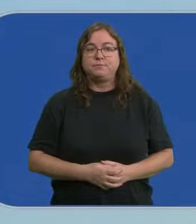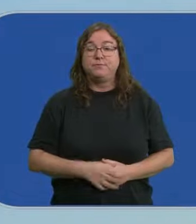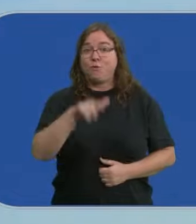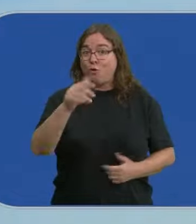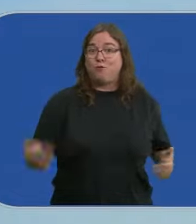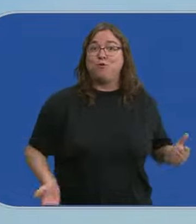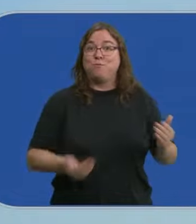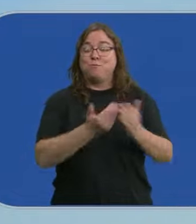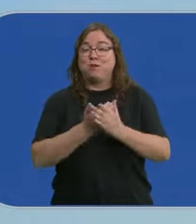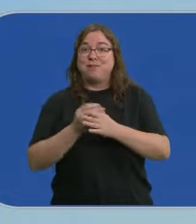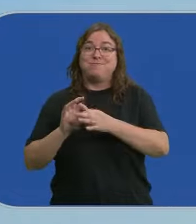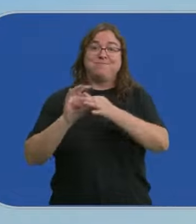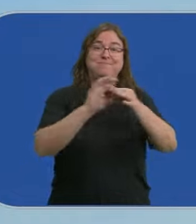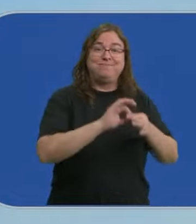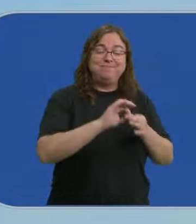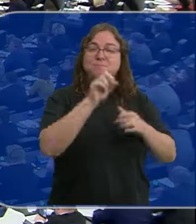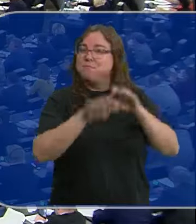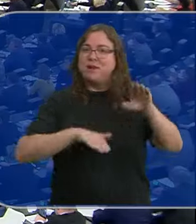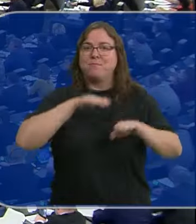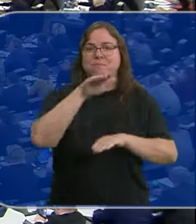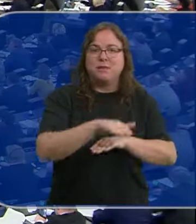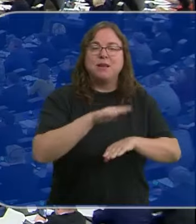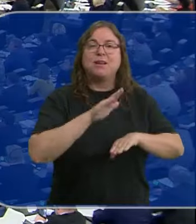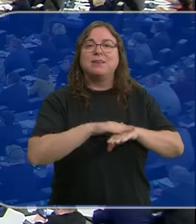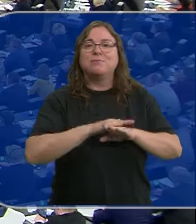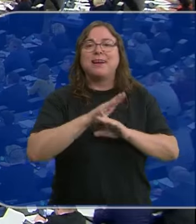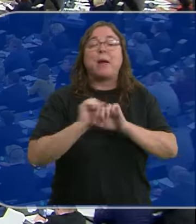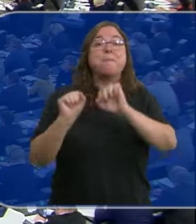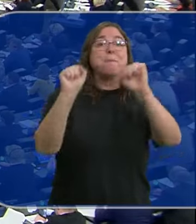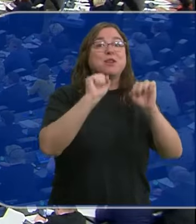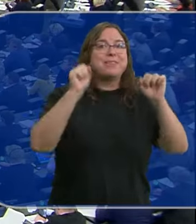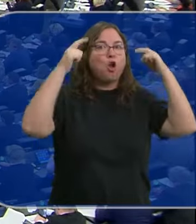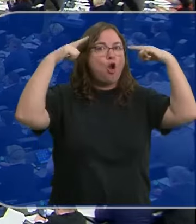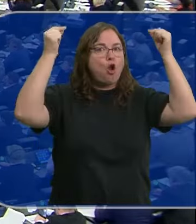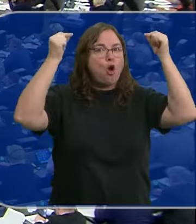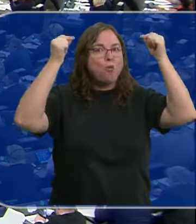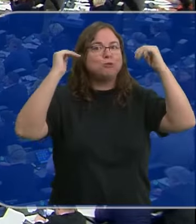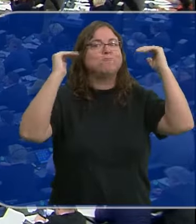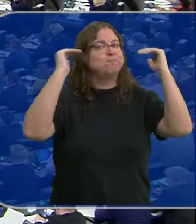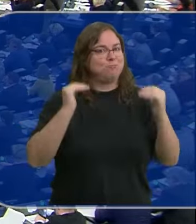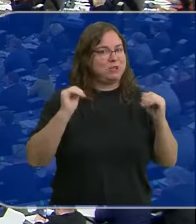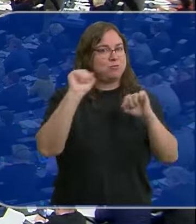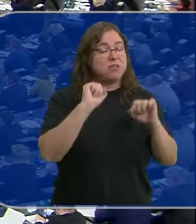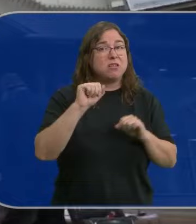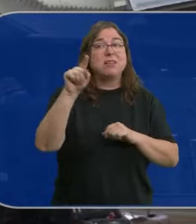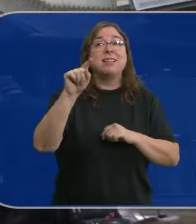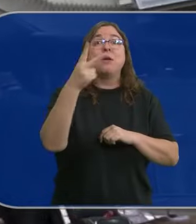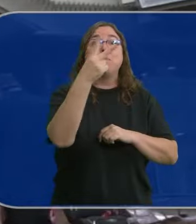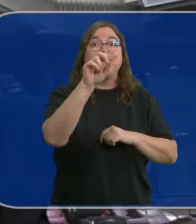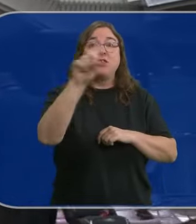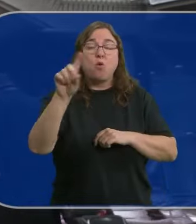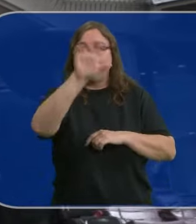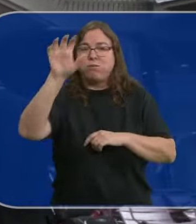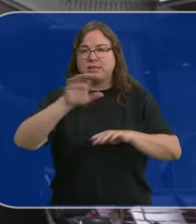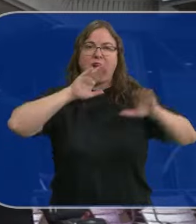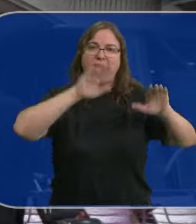Y esta mañana la Unión Europea ha dado el primer paso para rebajar el estatus de protección del lobo. Pese a que España haya votado en contra, una mayoría de 21 países